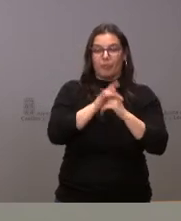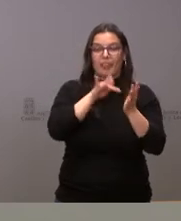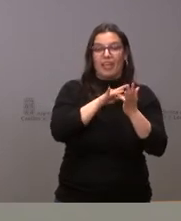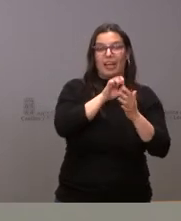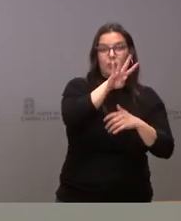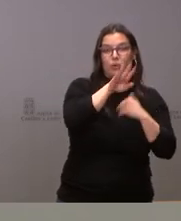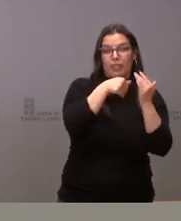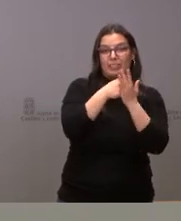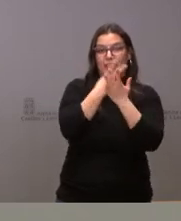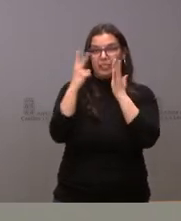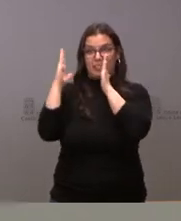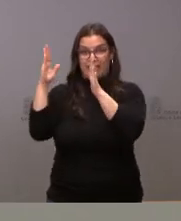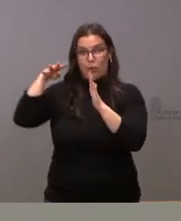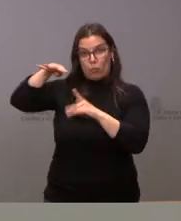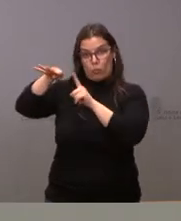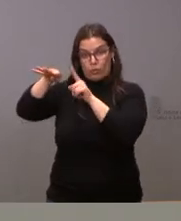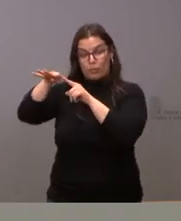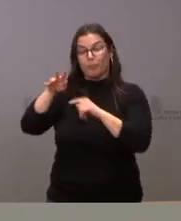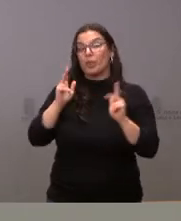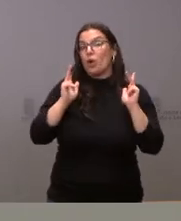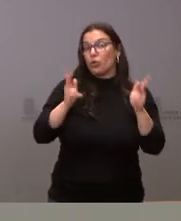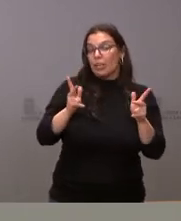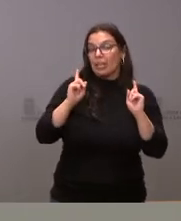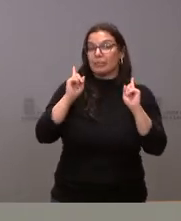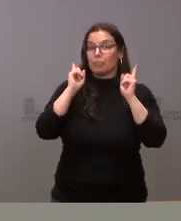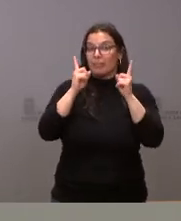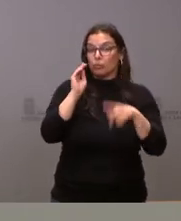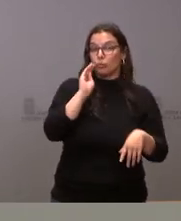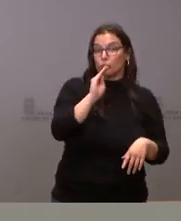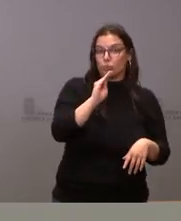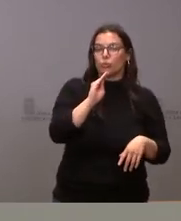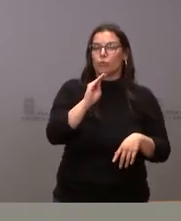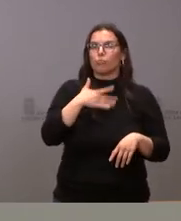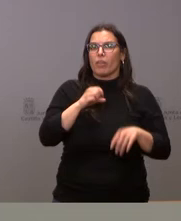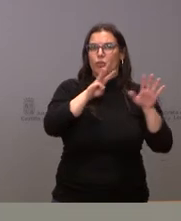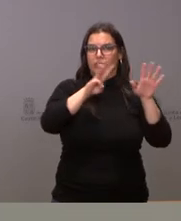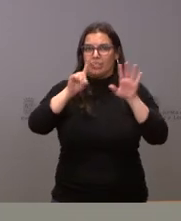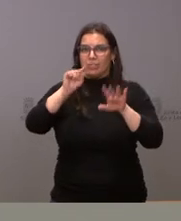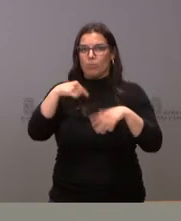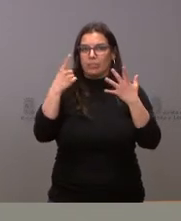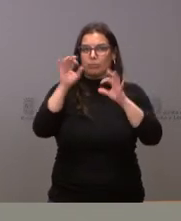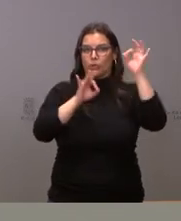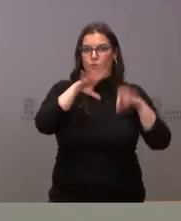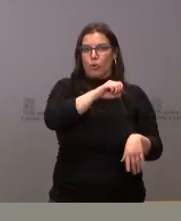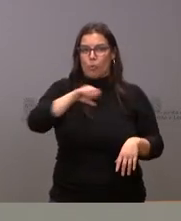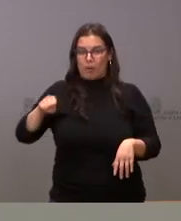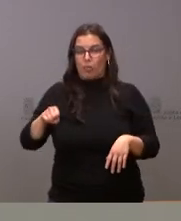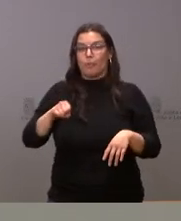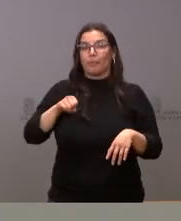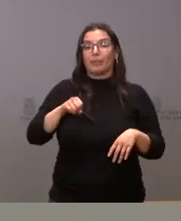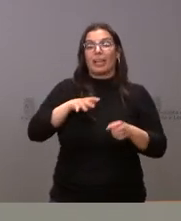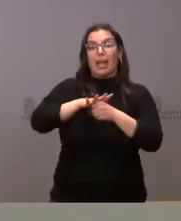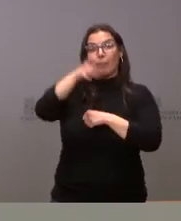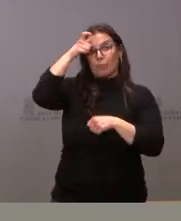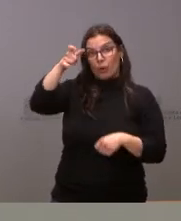abril. En el caso de los hoteles, las previsiones suben hasta el 86,6% y en el ámbito del turismo